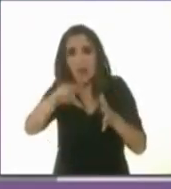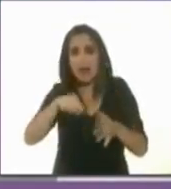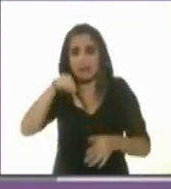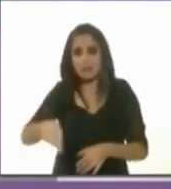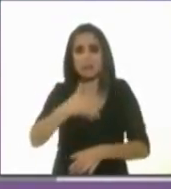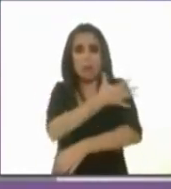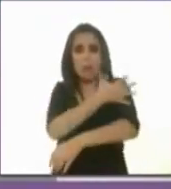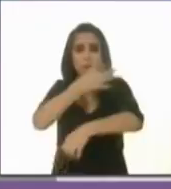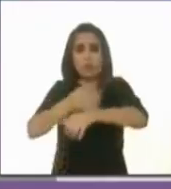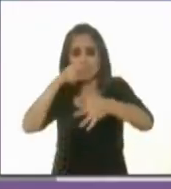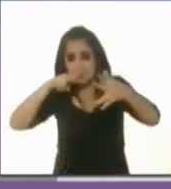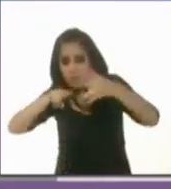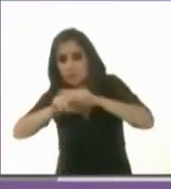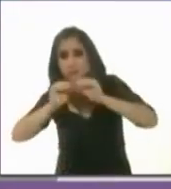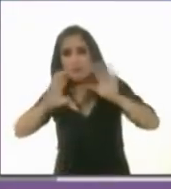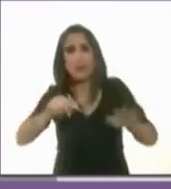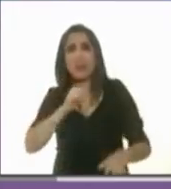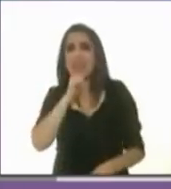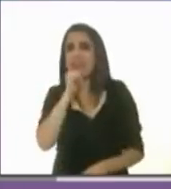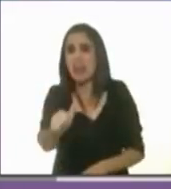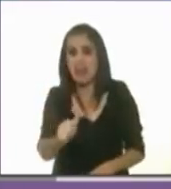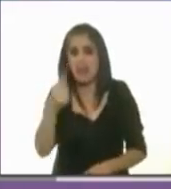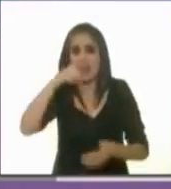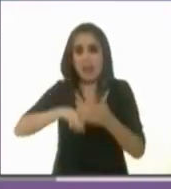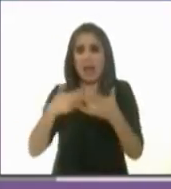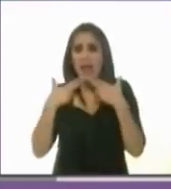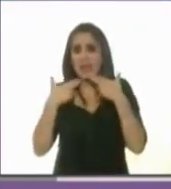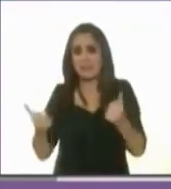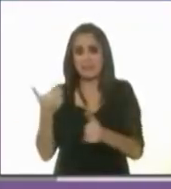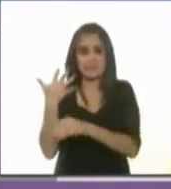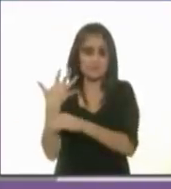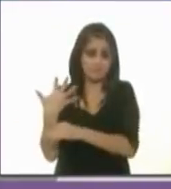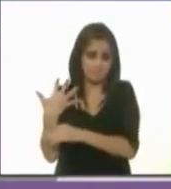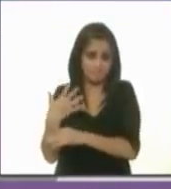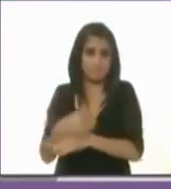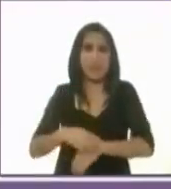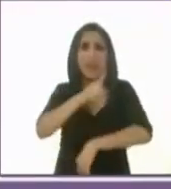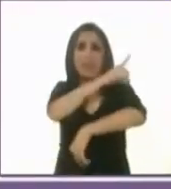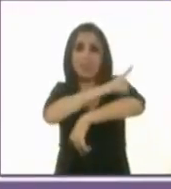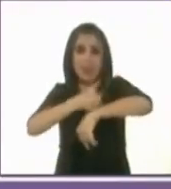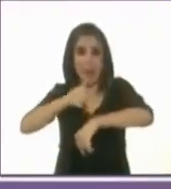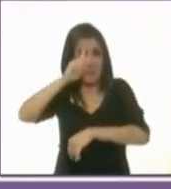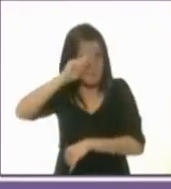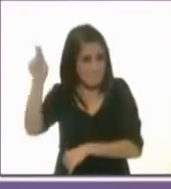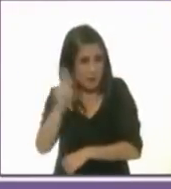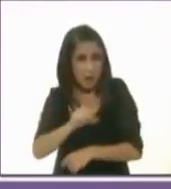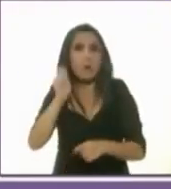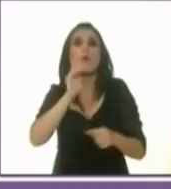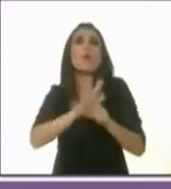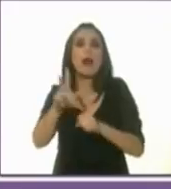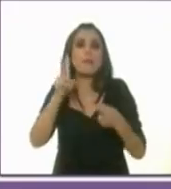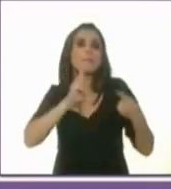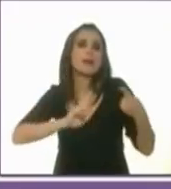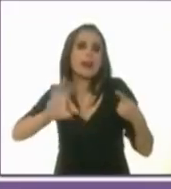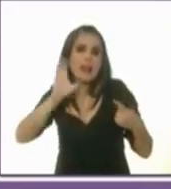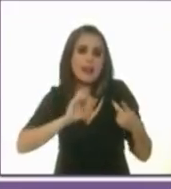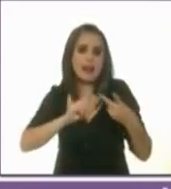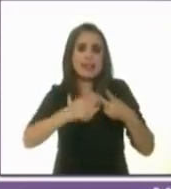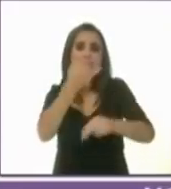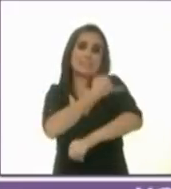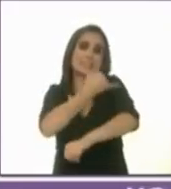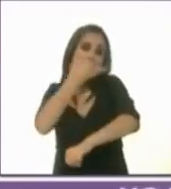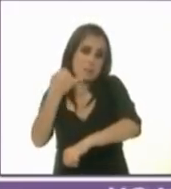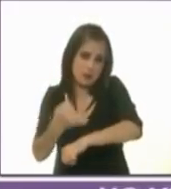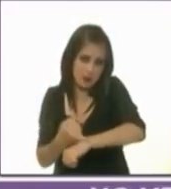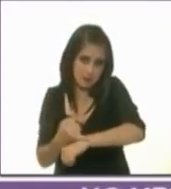términos presupuestales por la Secretaría de Hacienda y Crédito Público. Y las delegaciones peor calificadas son Venustiano Carranza e Iztapalapa.